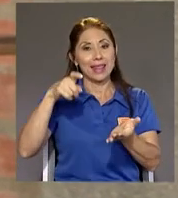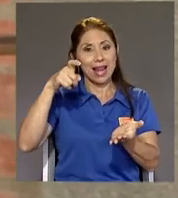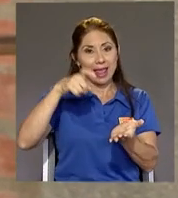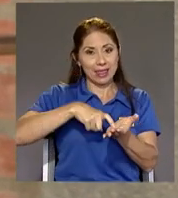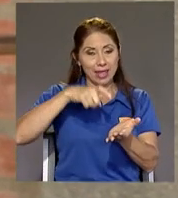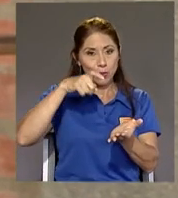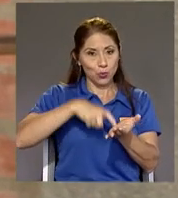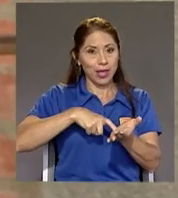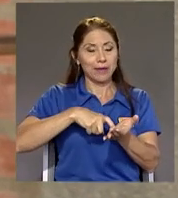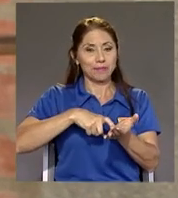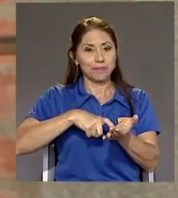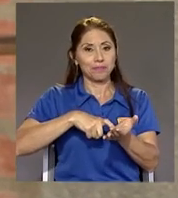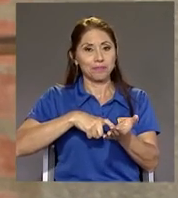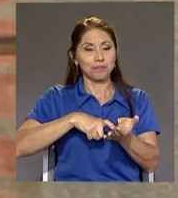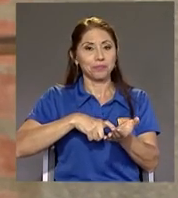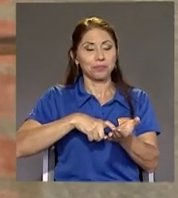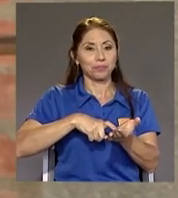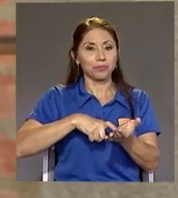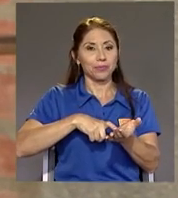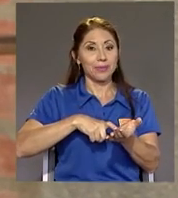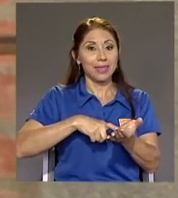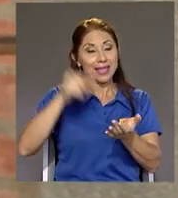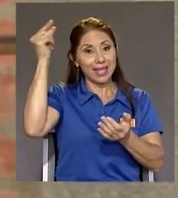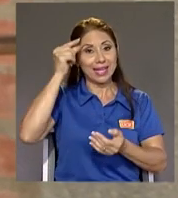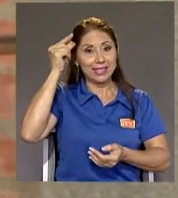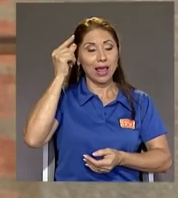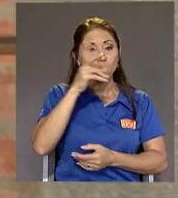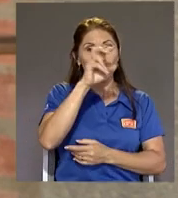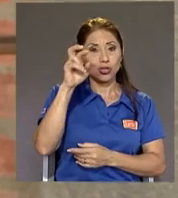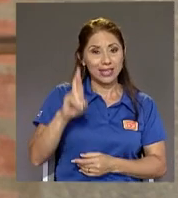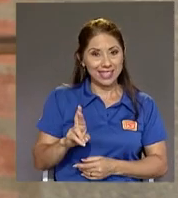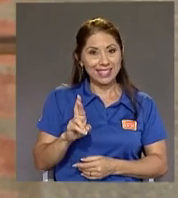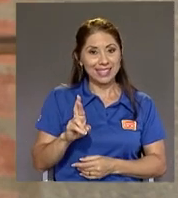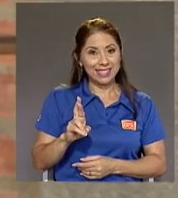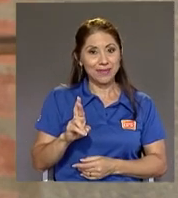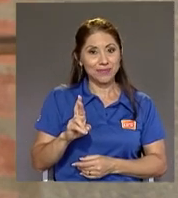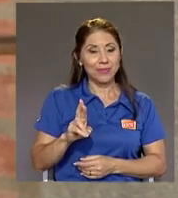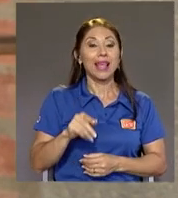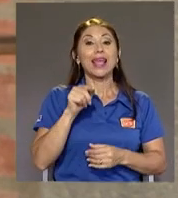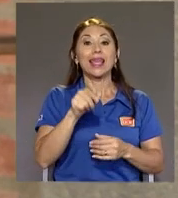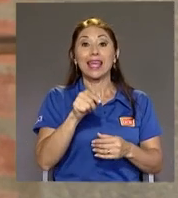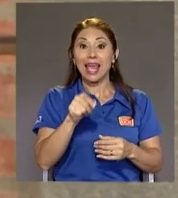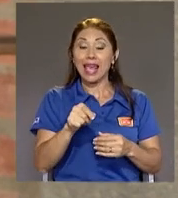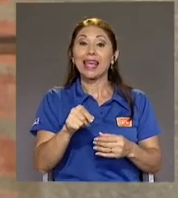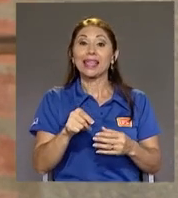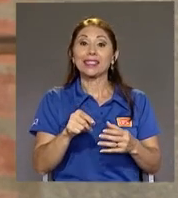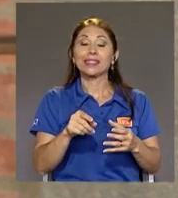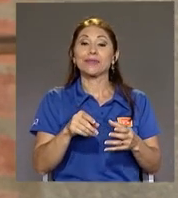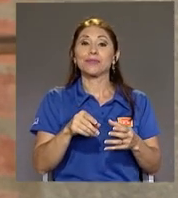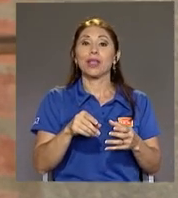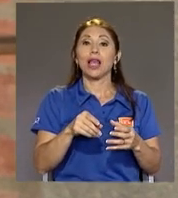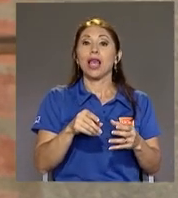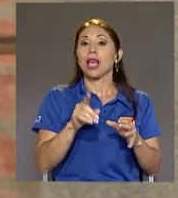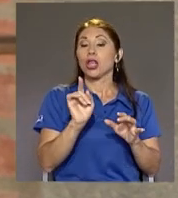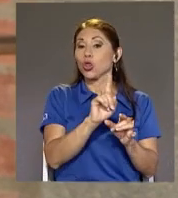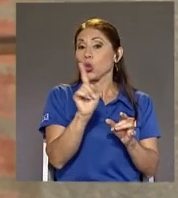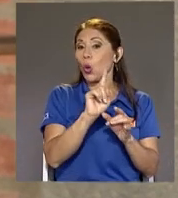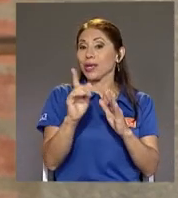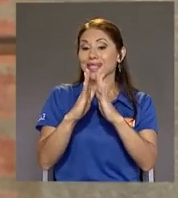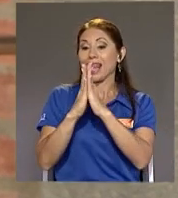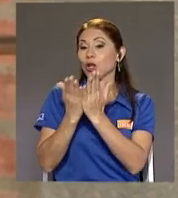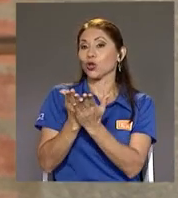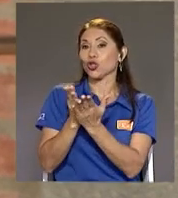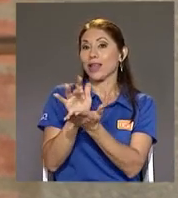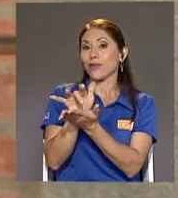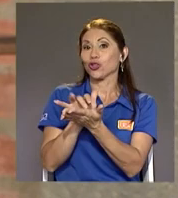del Estado costarricense Que es contingente Que no está en los libros de la Contabilidad Nacional